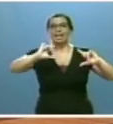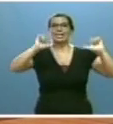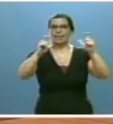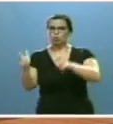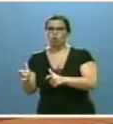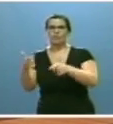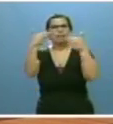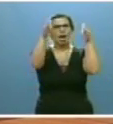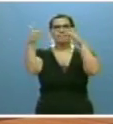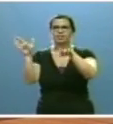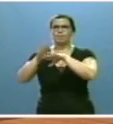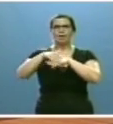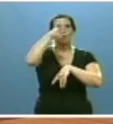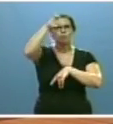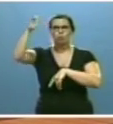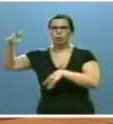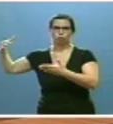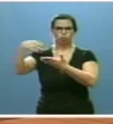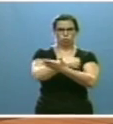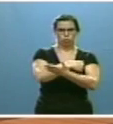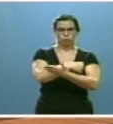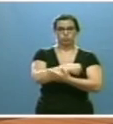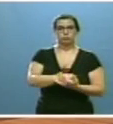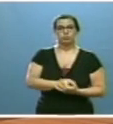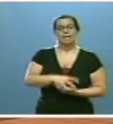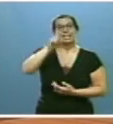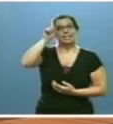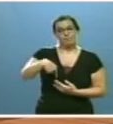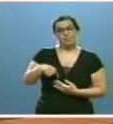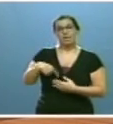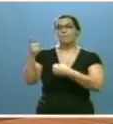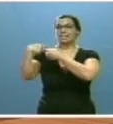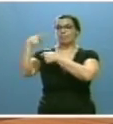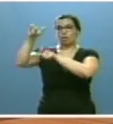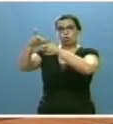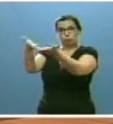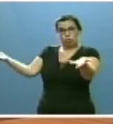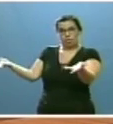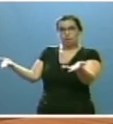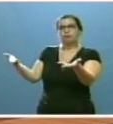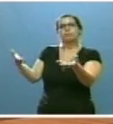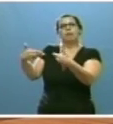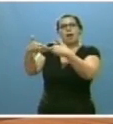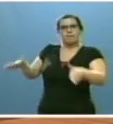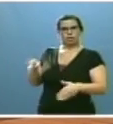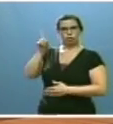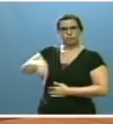.248 municipios, también abriendo la participación ciudadana, la nueva regulación.